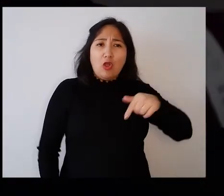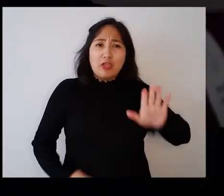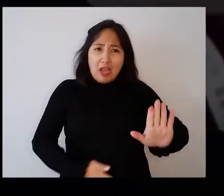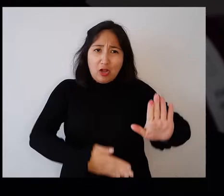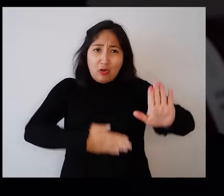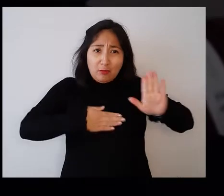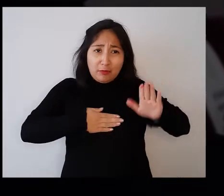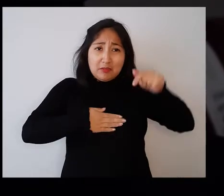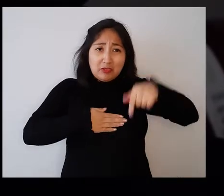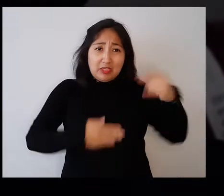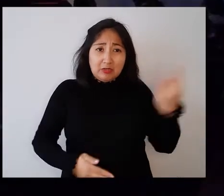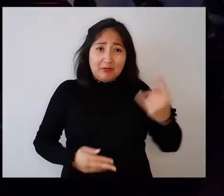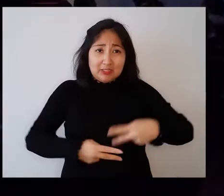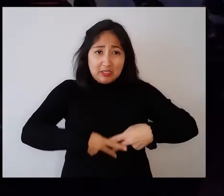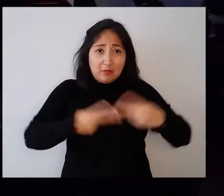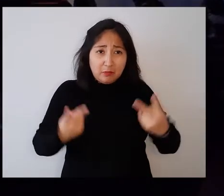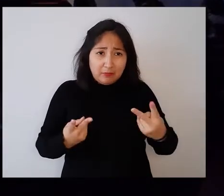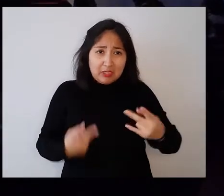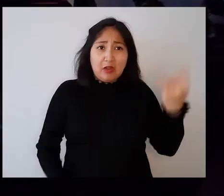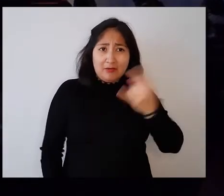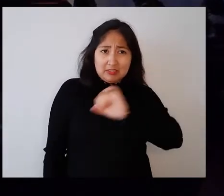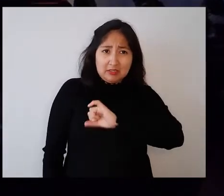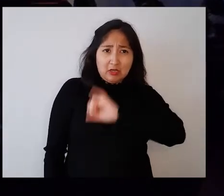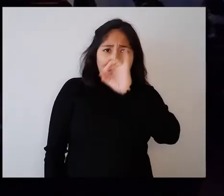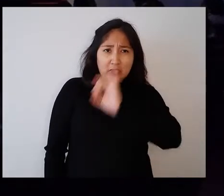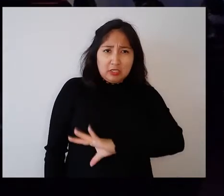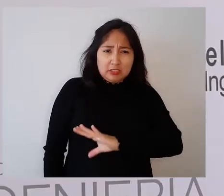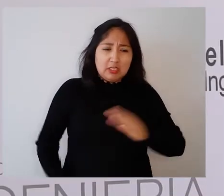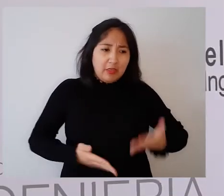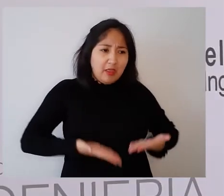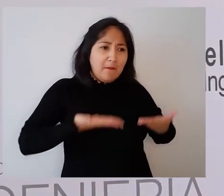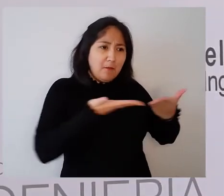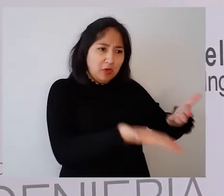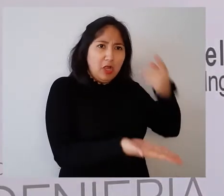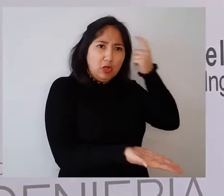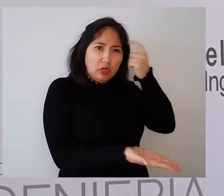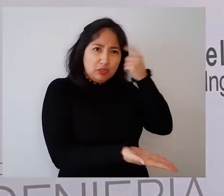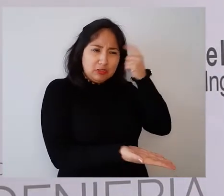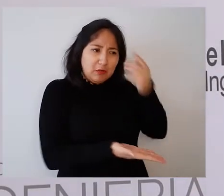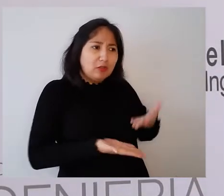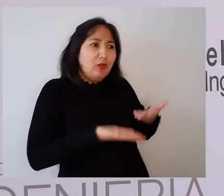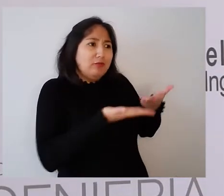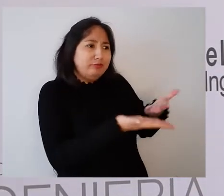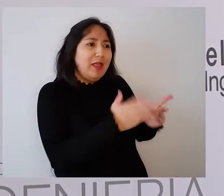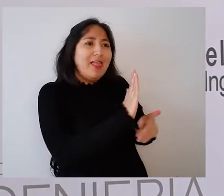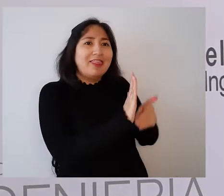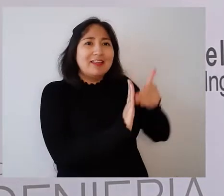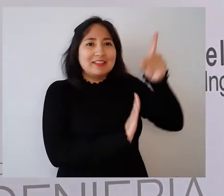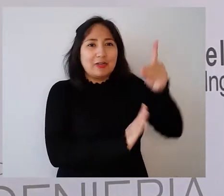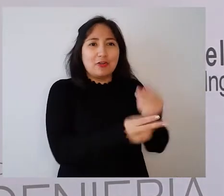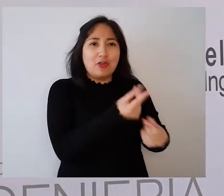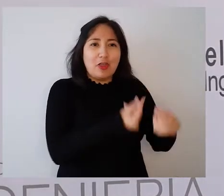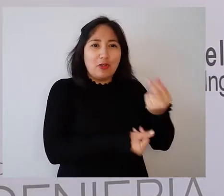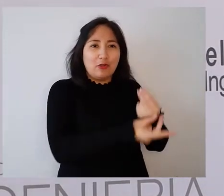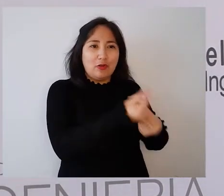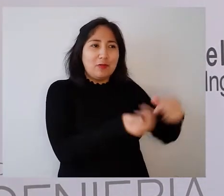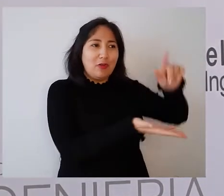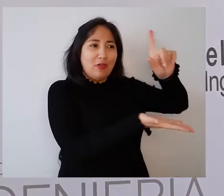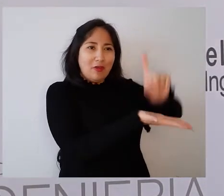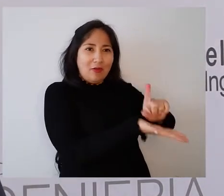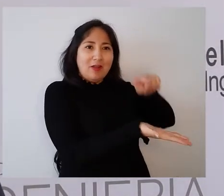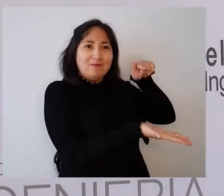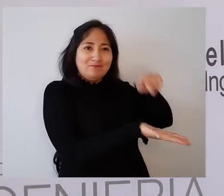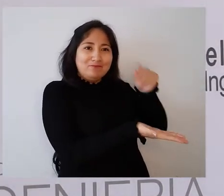Y ver hoy día el compromiso de una universidad pública como la Universidad de Santiago de poner su conocimiento a disposición del desarrollo